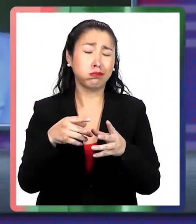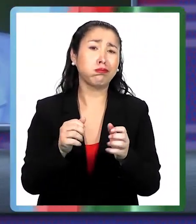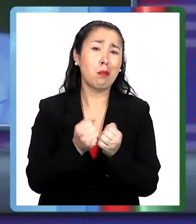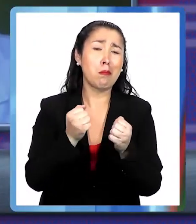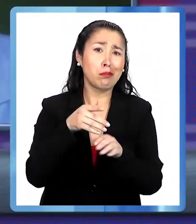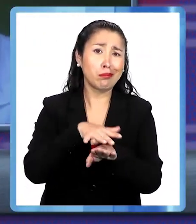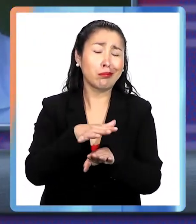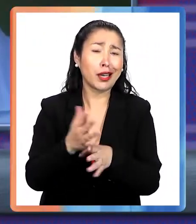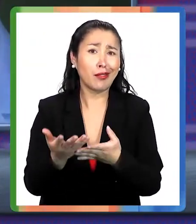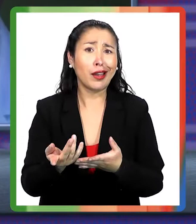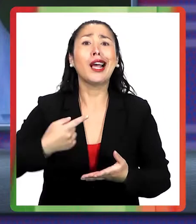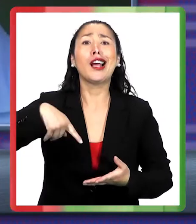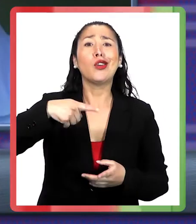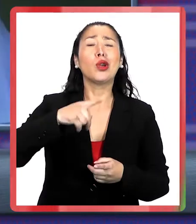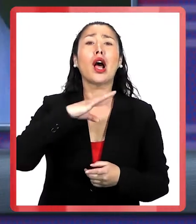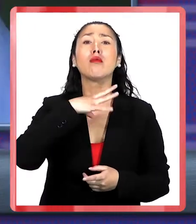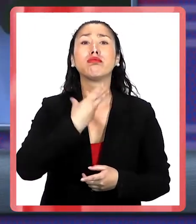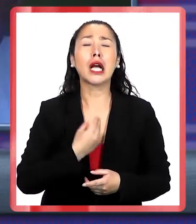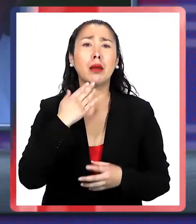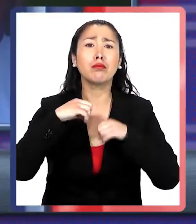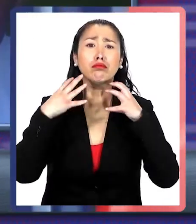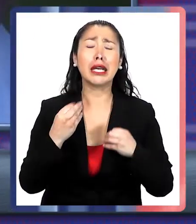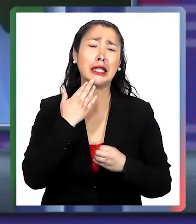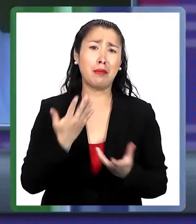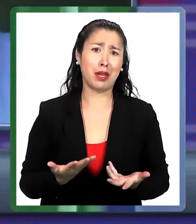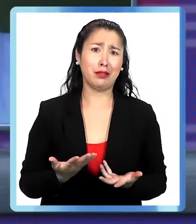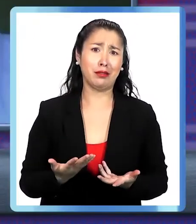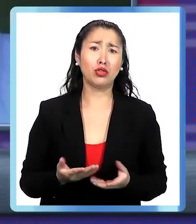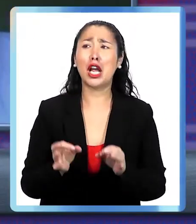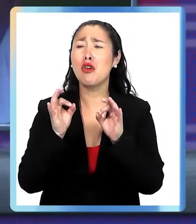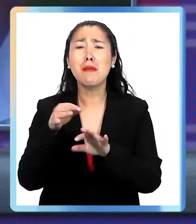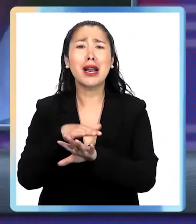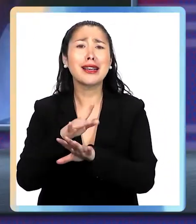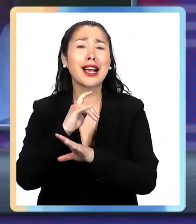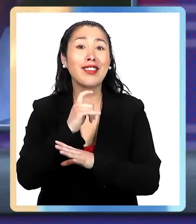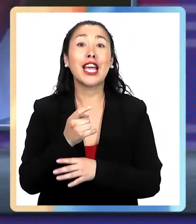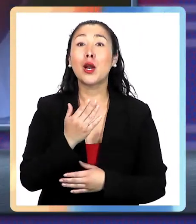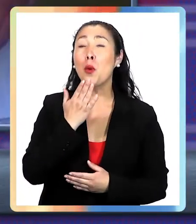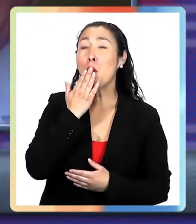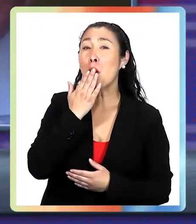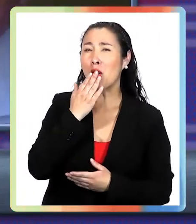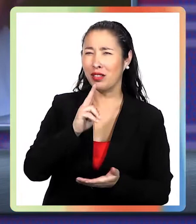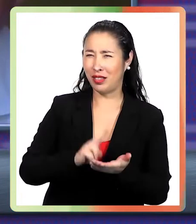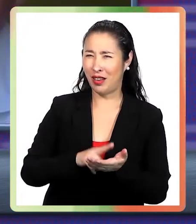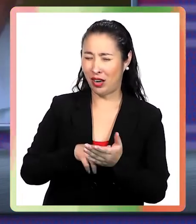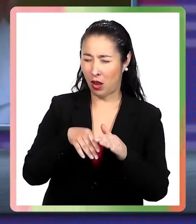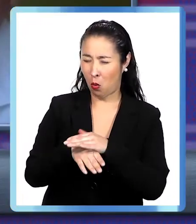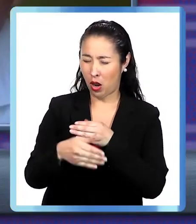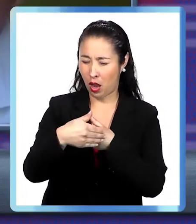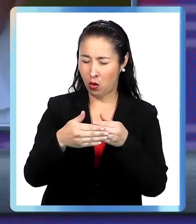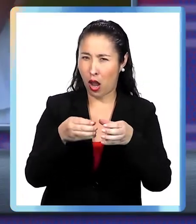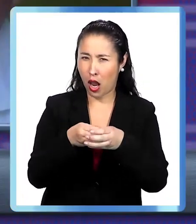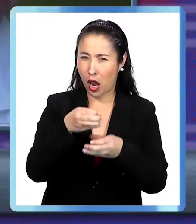pan integral. Y todos nosotros pensamos que el pan blanco es natural. No. Y los jugos tampoco son naturales porque no crecen en cajita. La